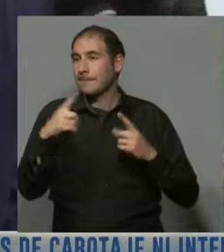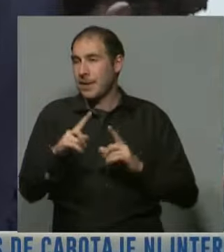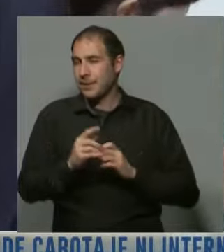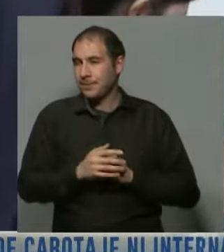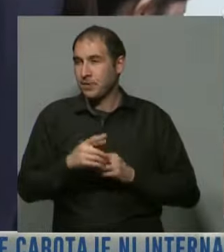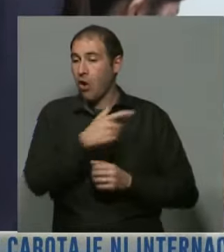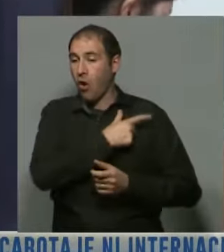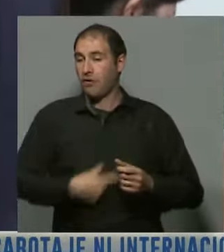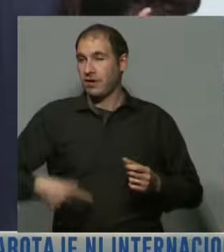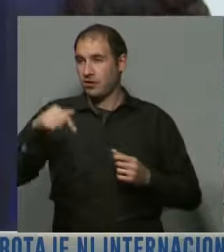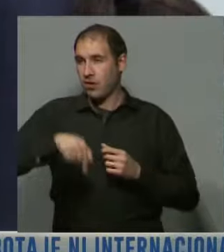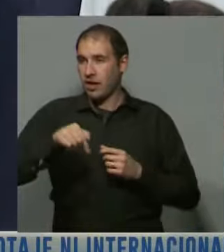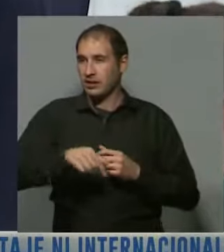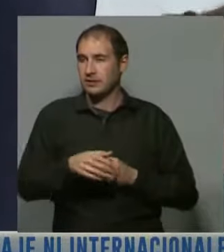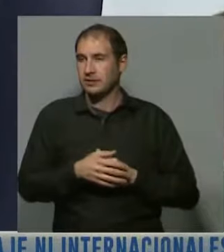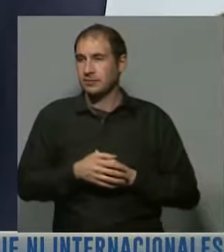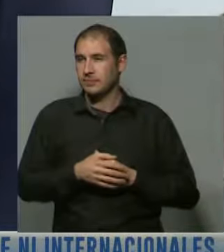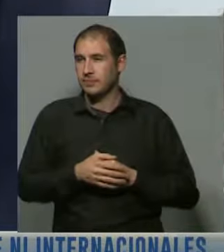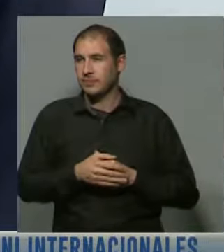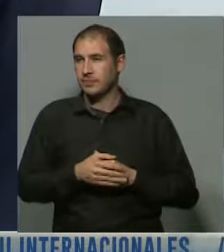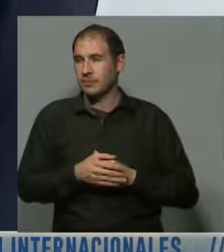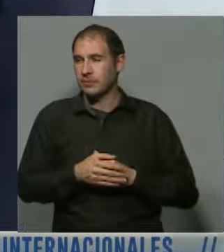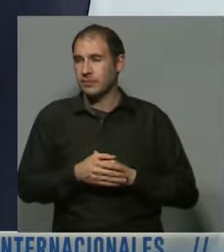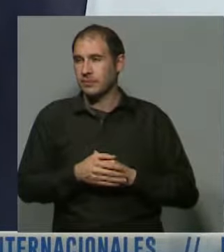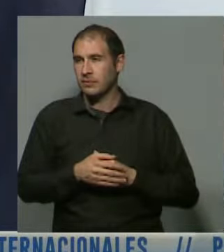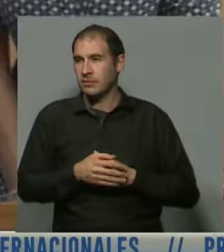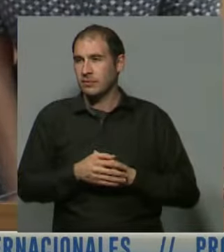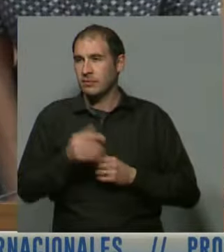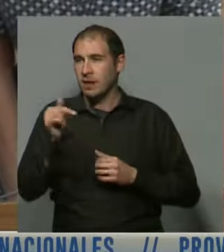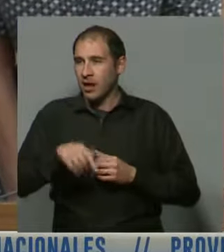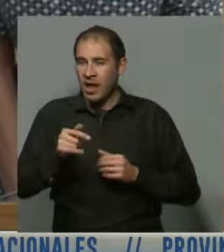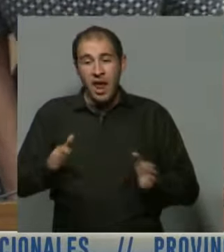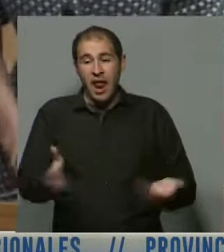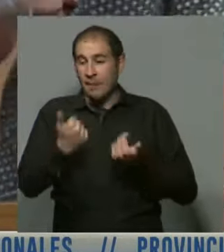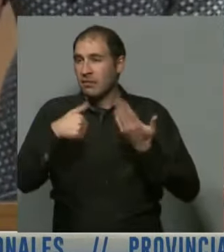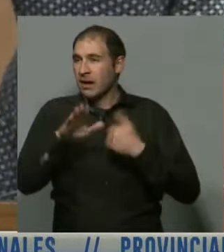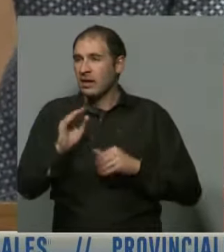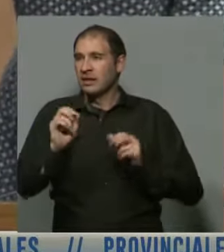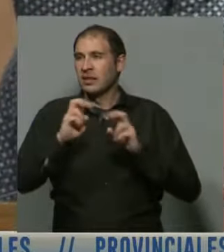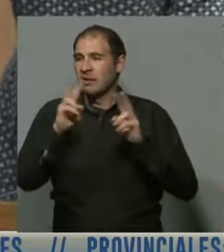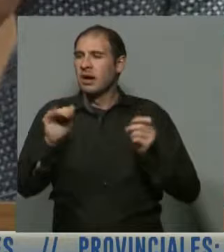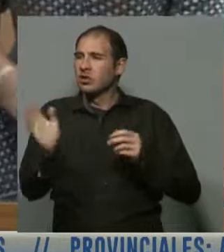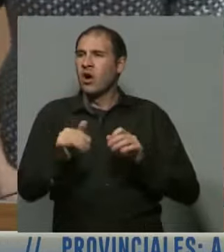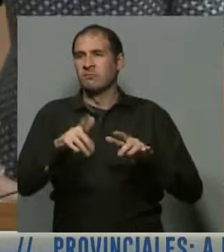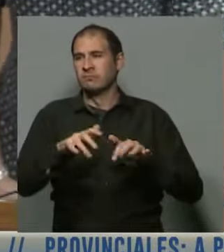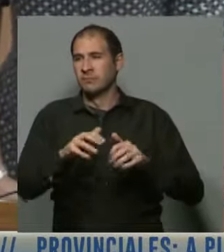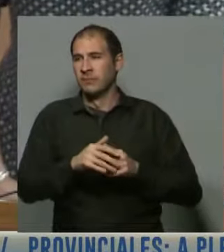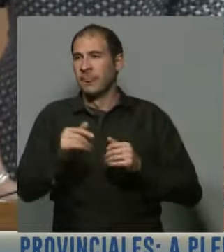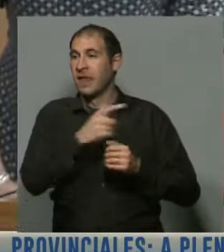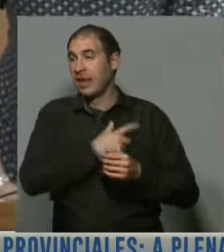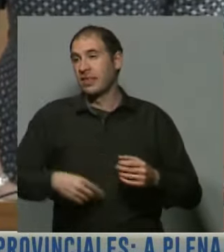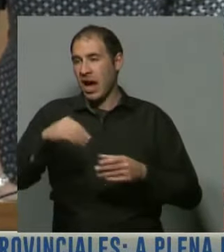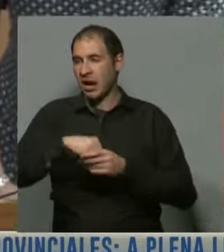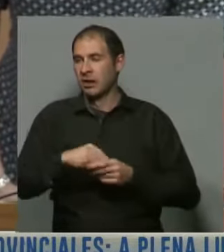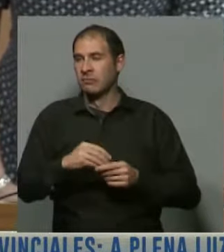este gobierno ha tratado de darle la mayor celeridad posible a todo lo que es la digitalización del Estado,